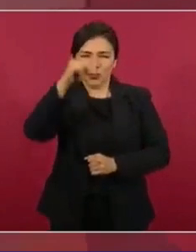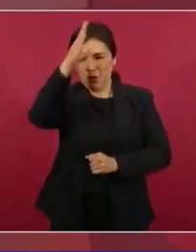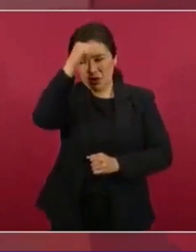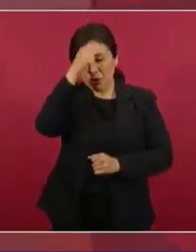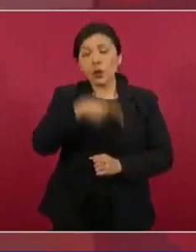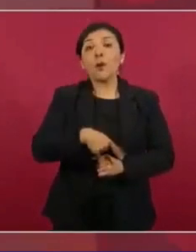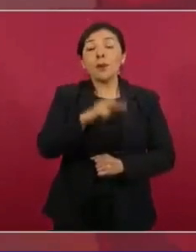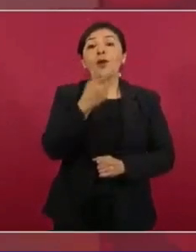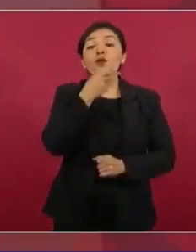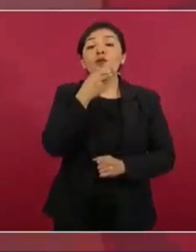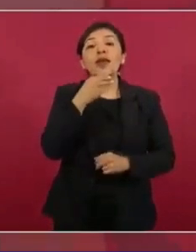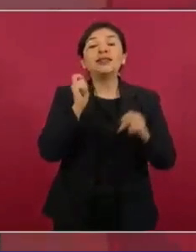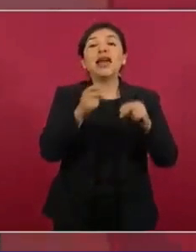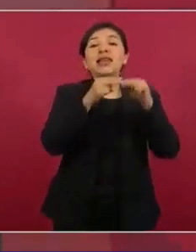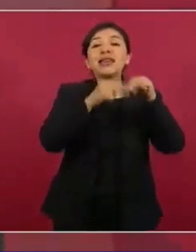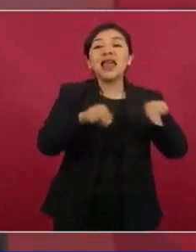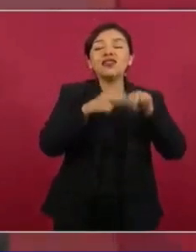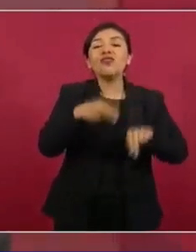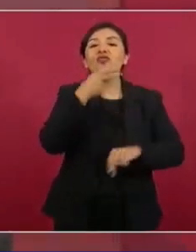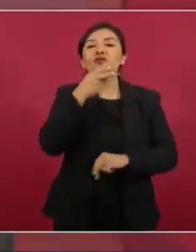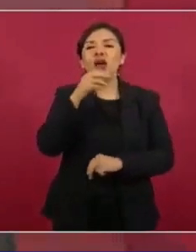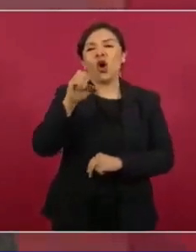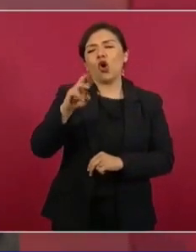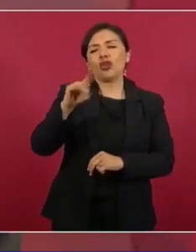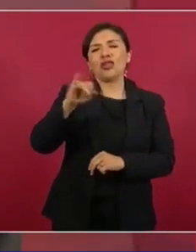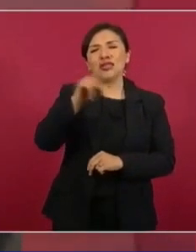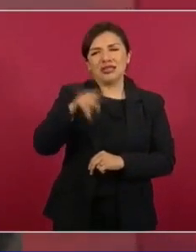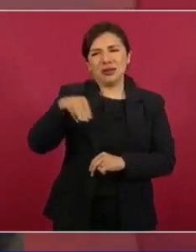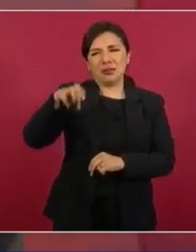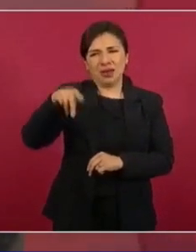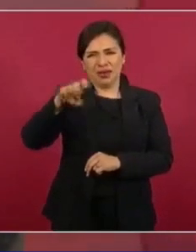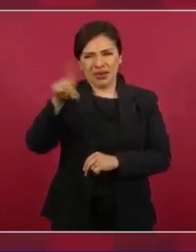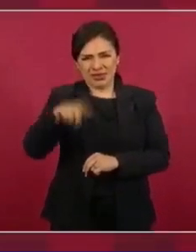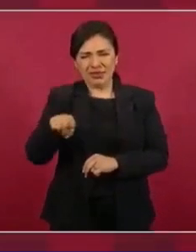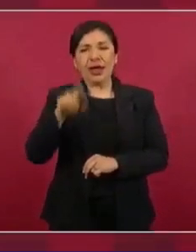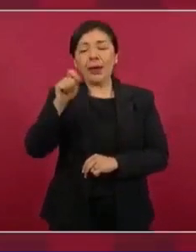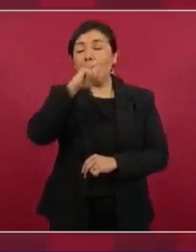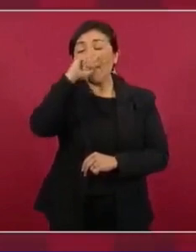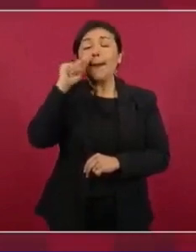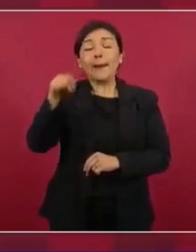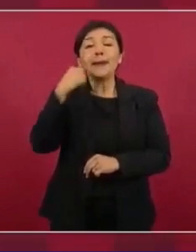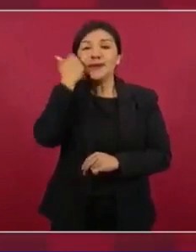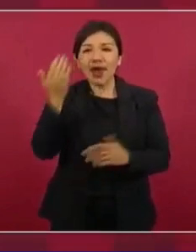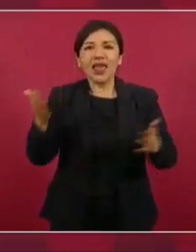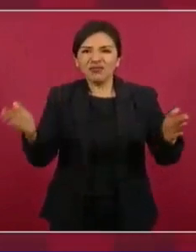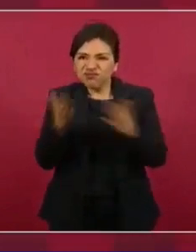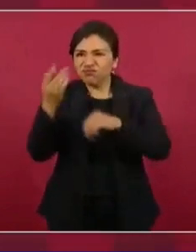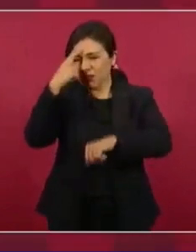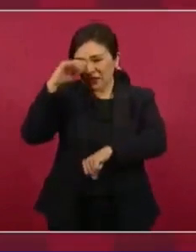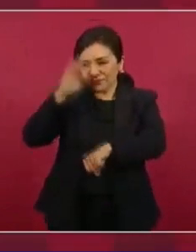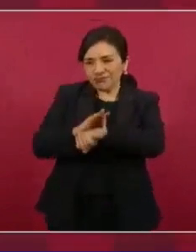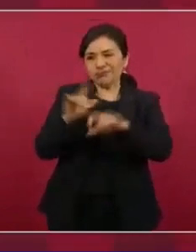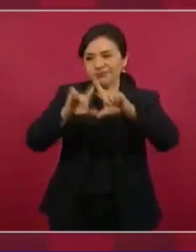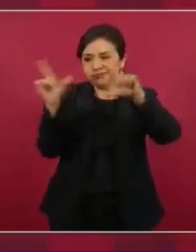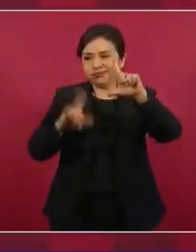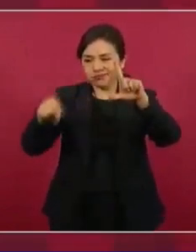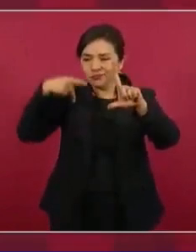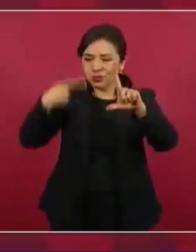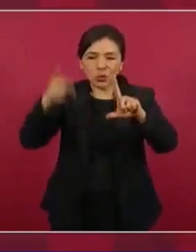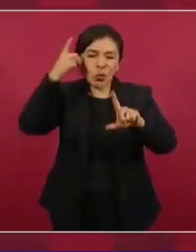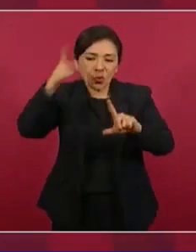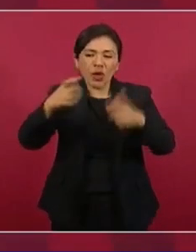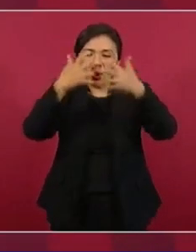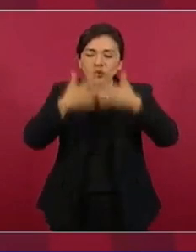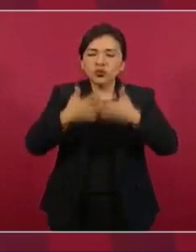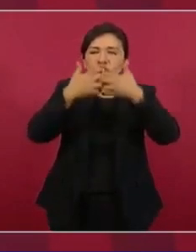que fue el que impulsó la nacionalización de la industria eléctrica cuando